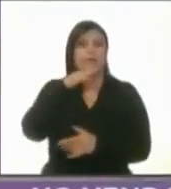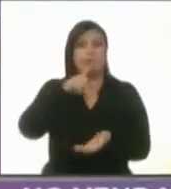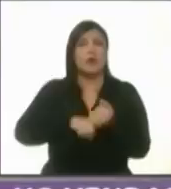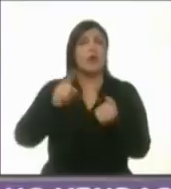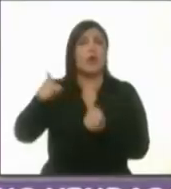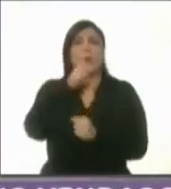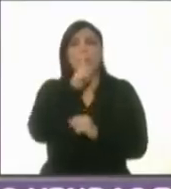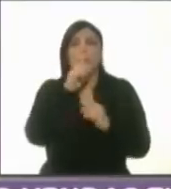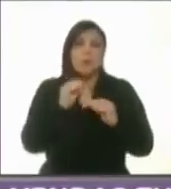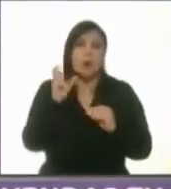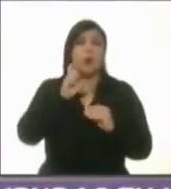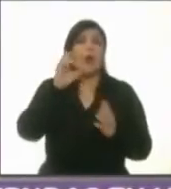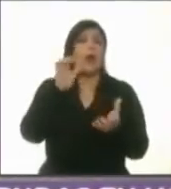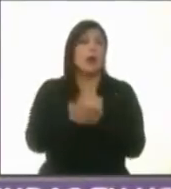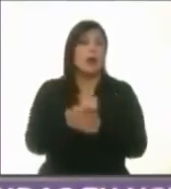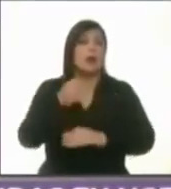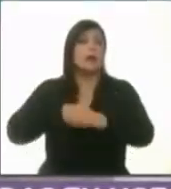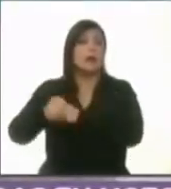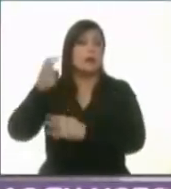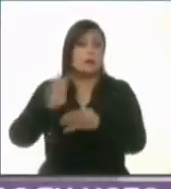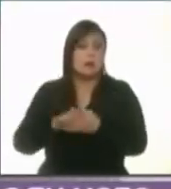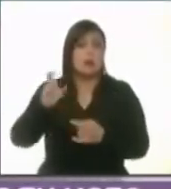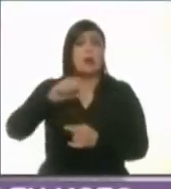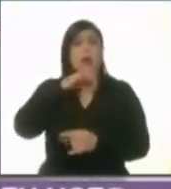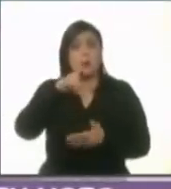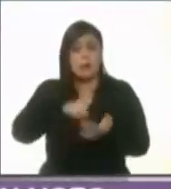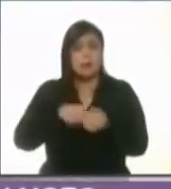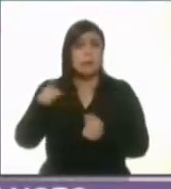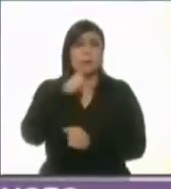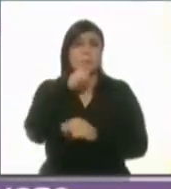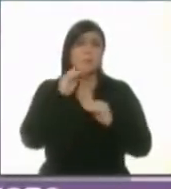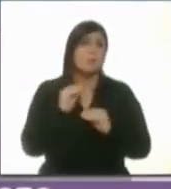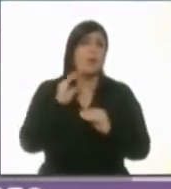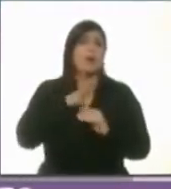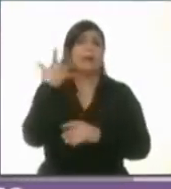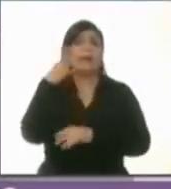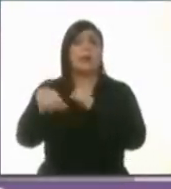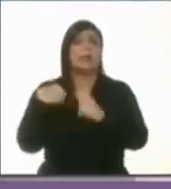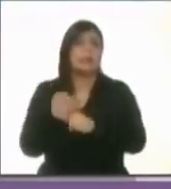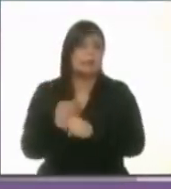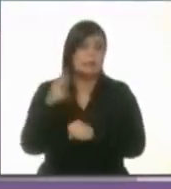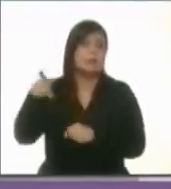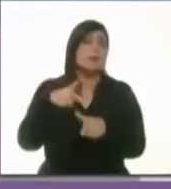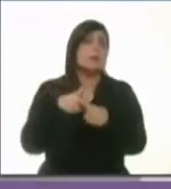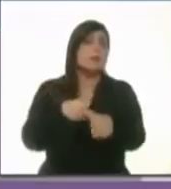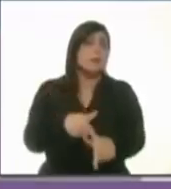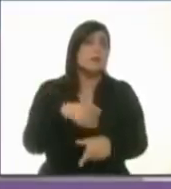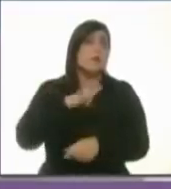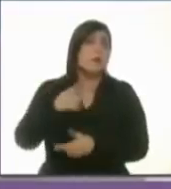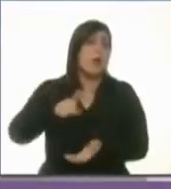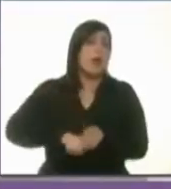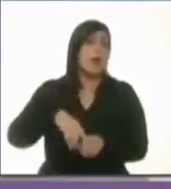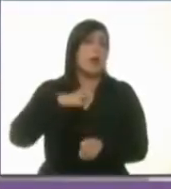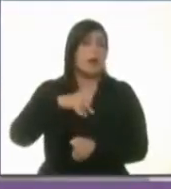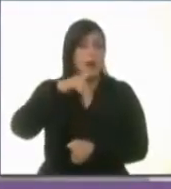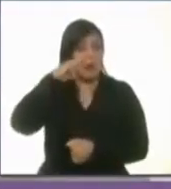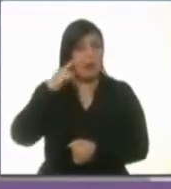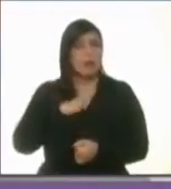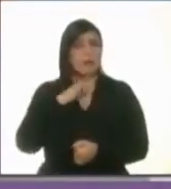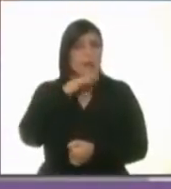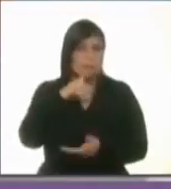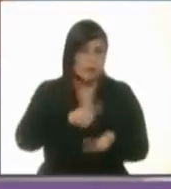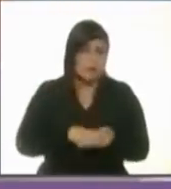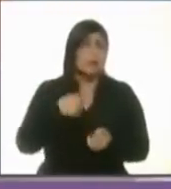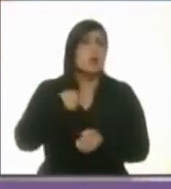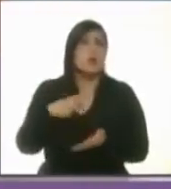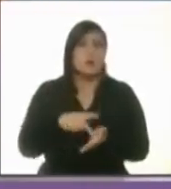Cuando tu marido fue a la cárcel por actos de corrupción y te quedaste callada diez años, seguiste viviendo con esa corrupción. Y otra vez te lo vuelvo a